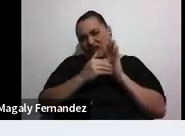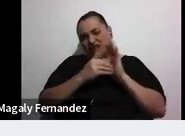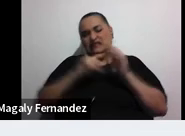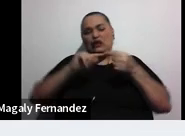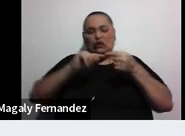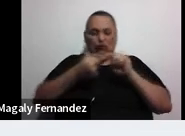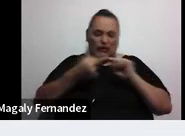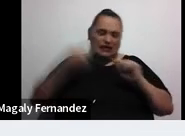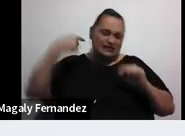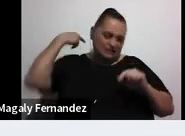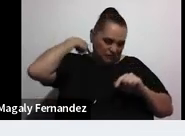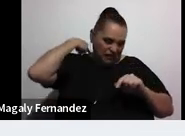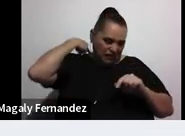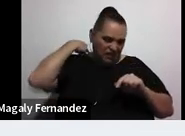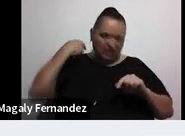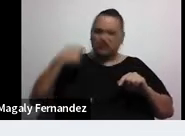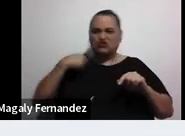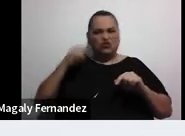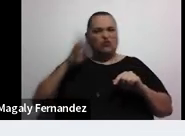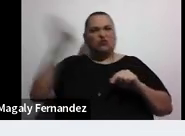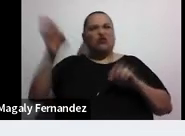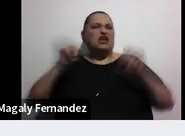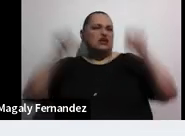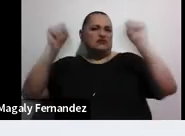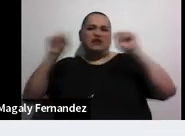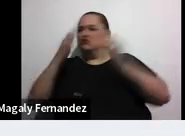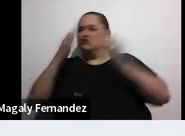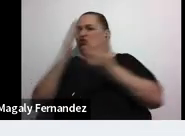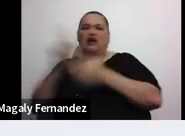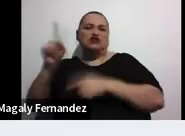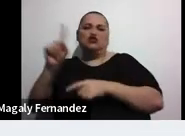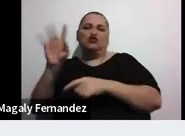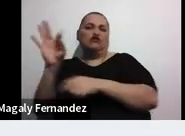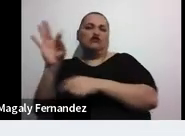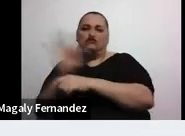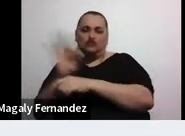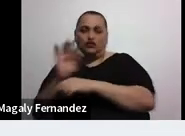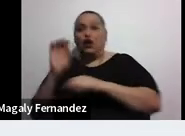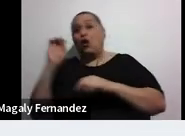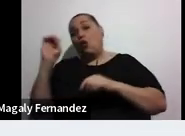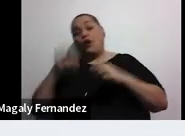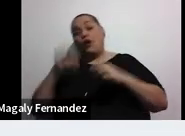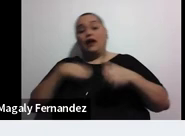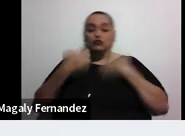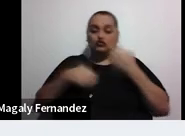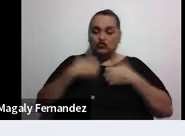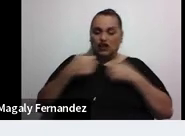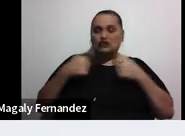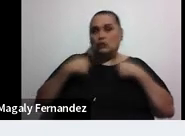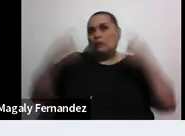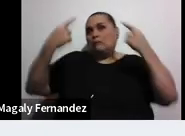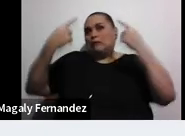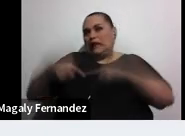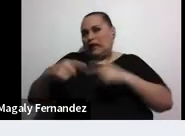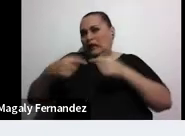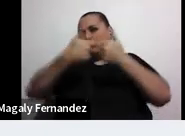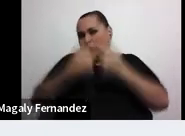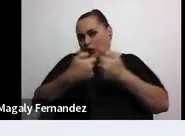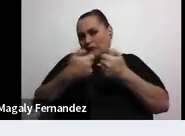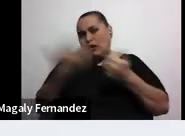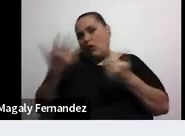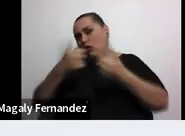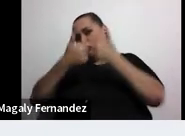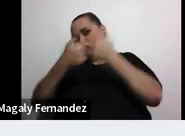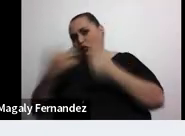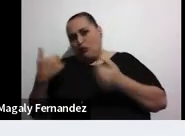la espalda no mejor no vuelve al gimnasio eso no me sirve o emocionales otra vez me vuelve a pelear con mi novio con mi novia o